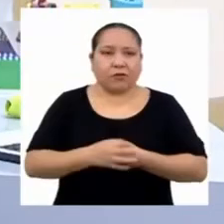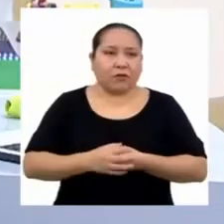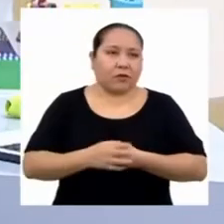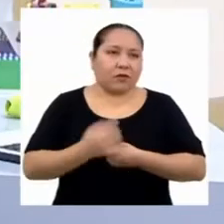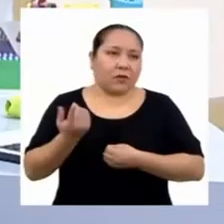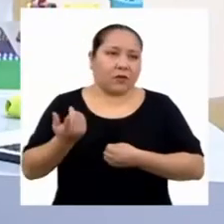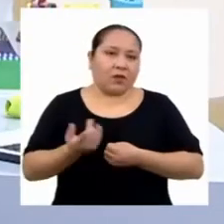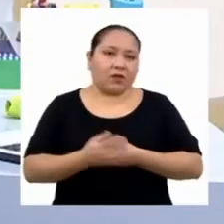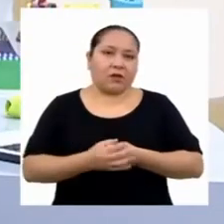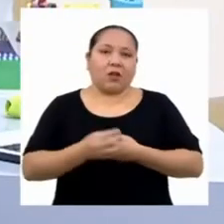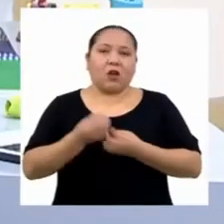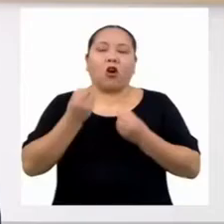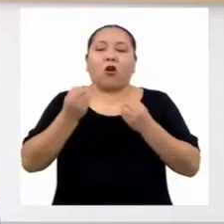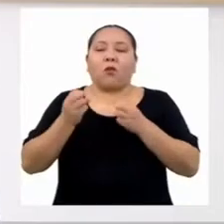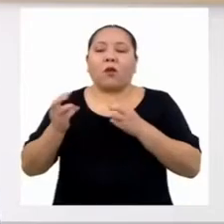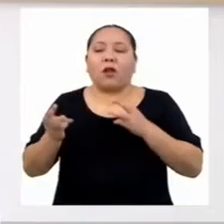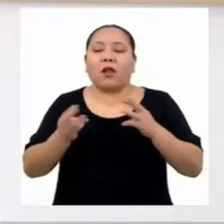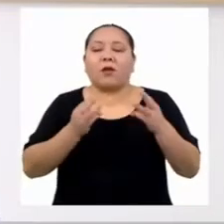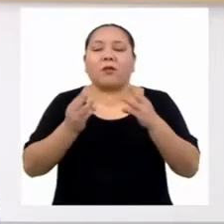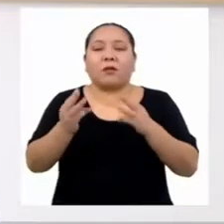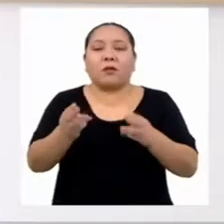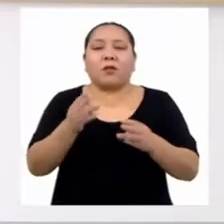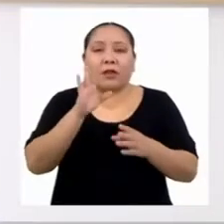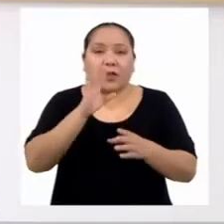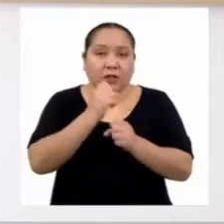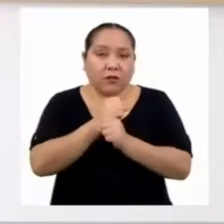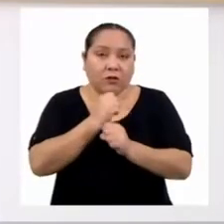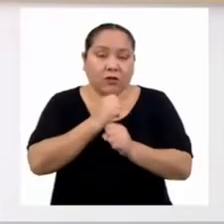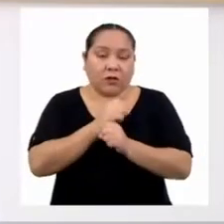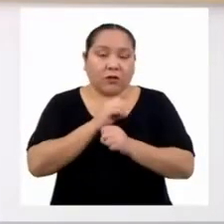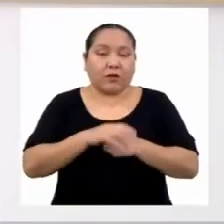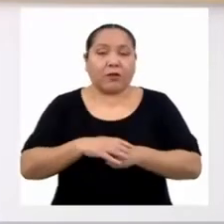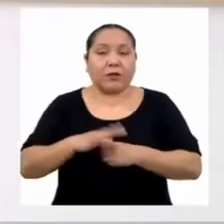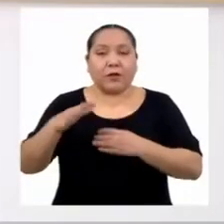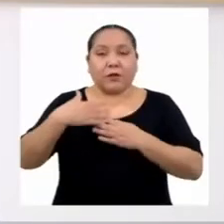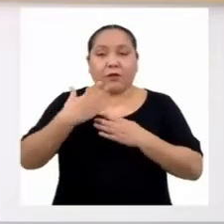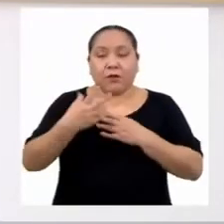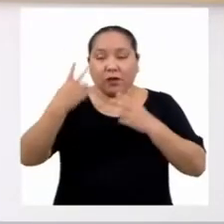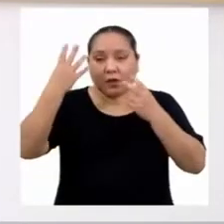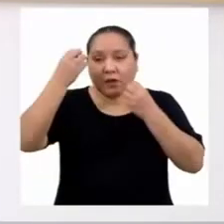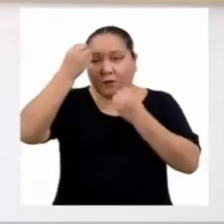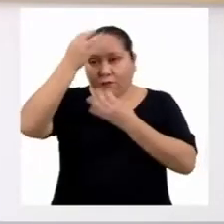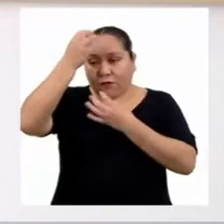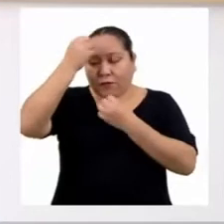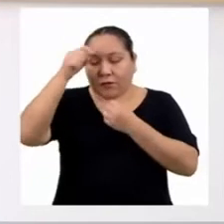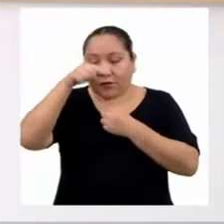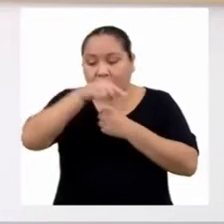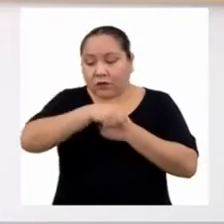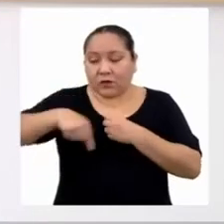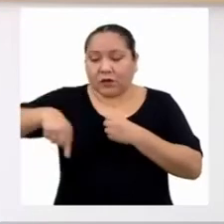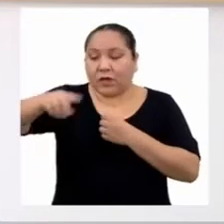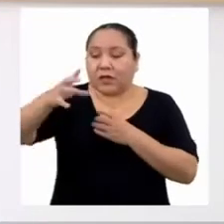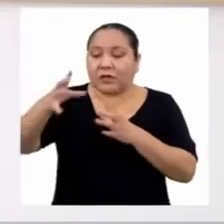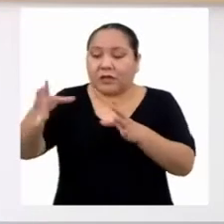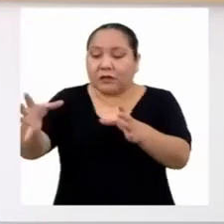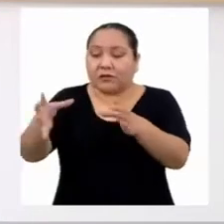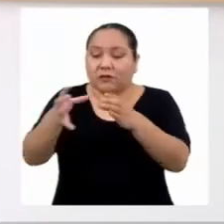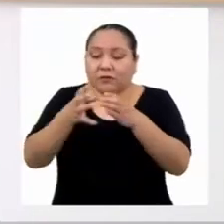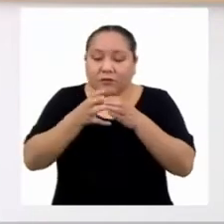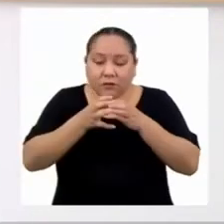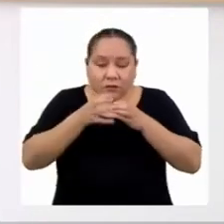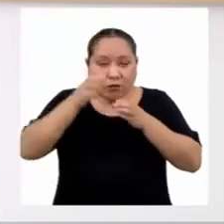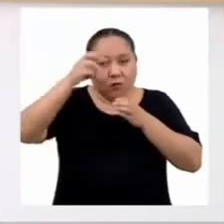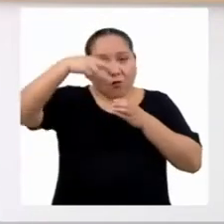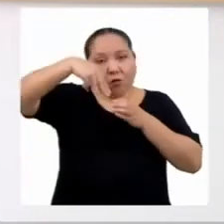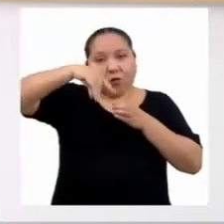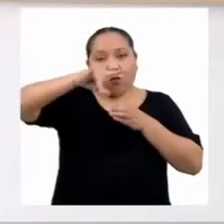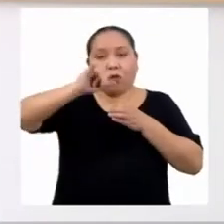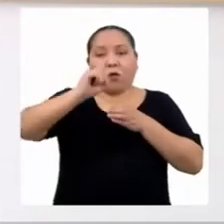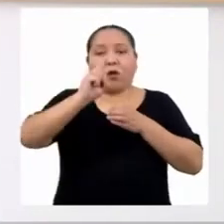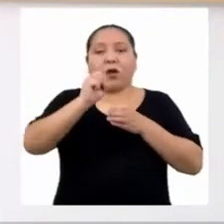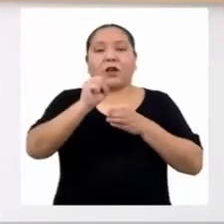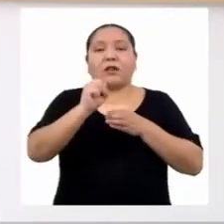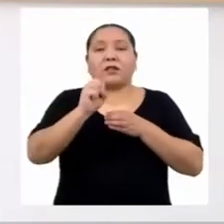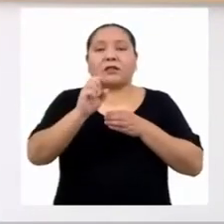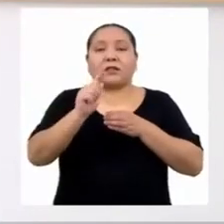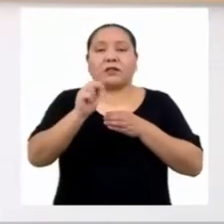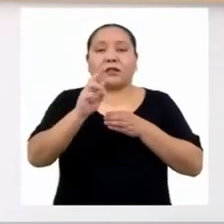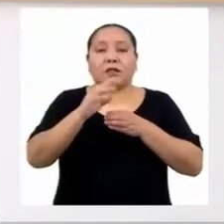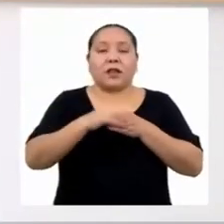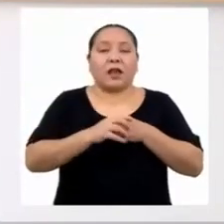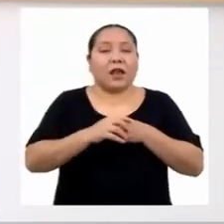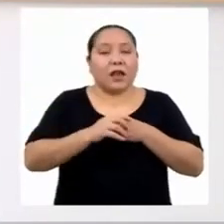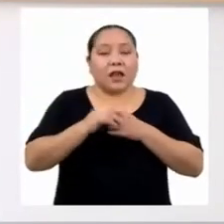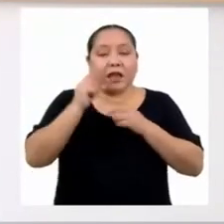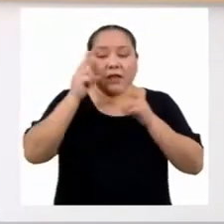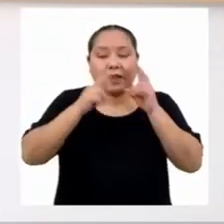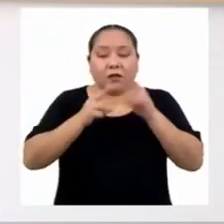metodología de nuestro trabajo. Luego, para obtener información de una muestra de la población mediante un cuestionario, hay que redactar una